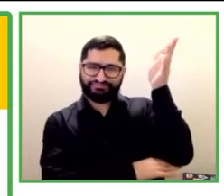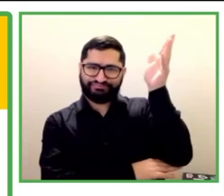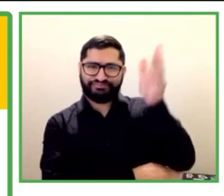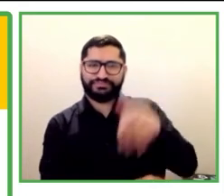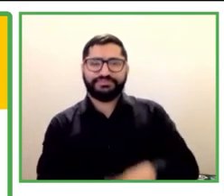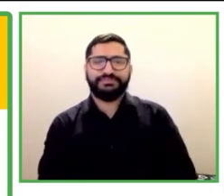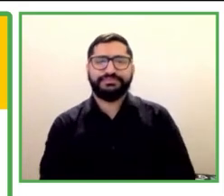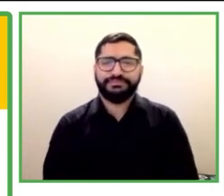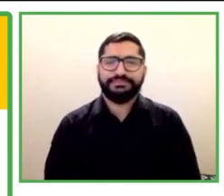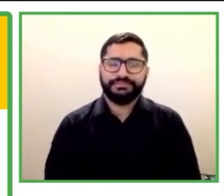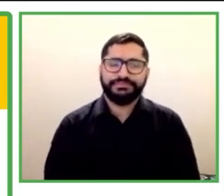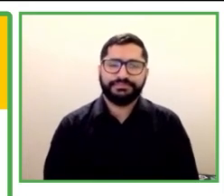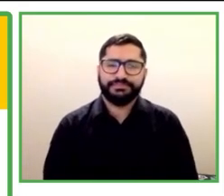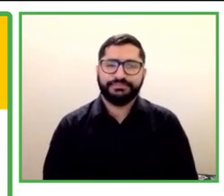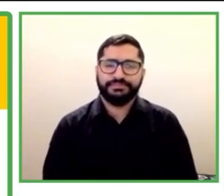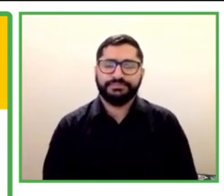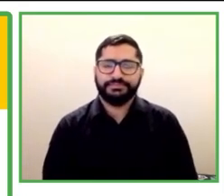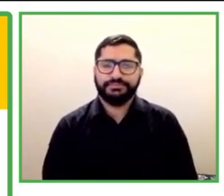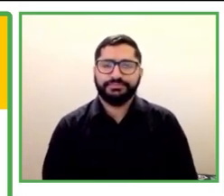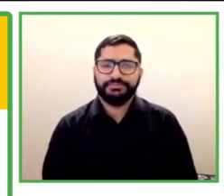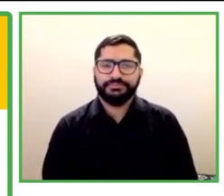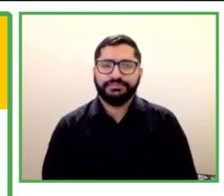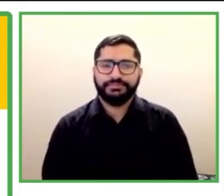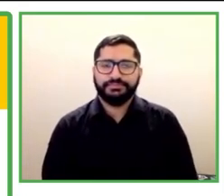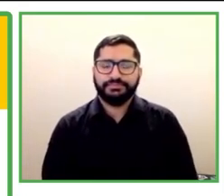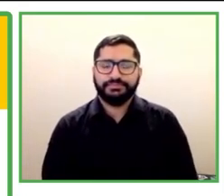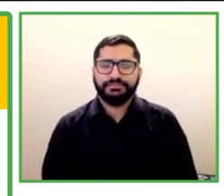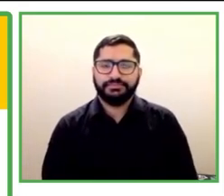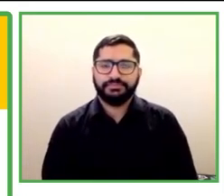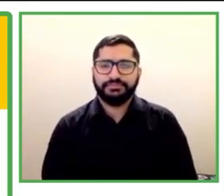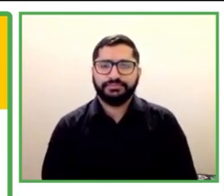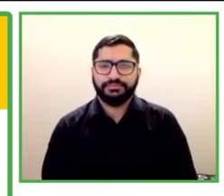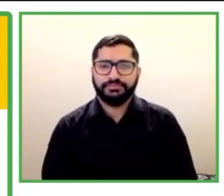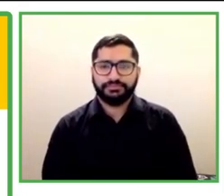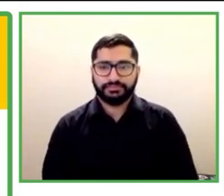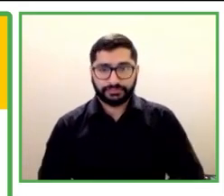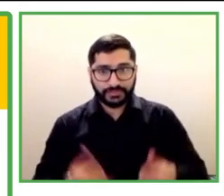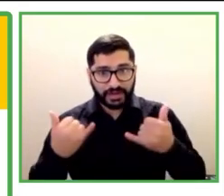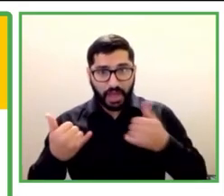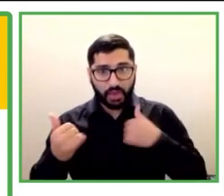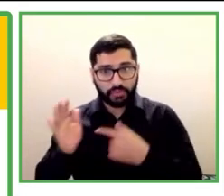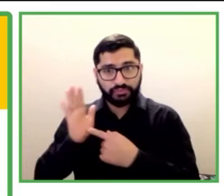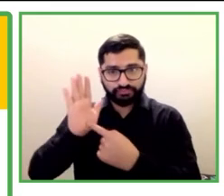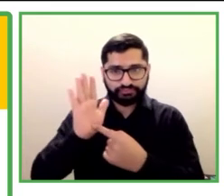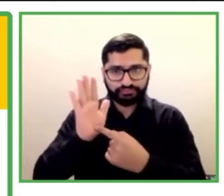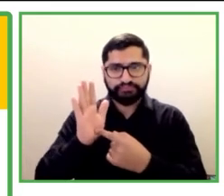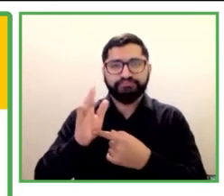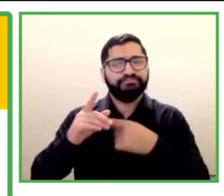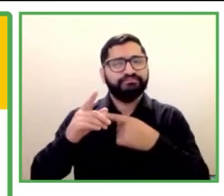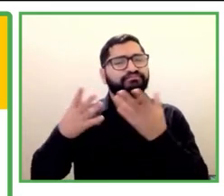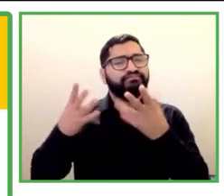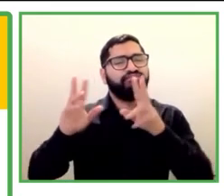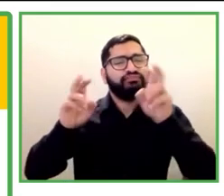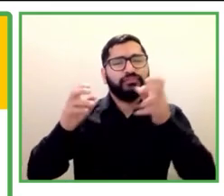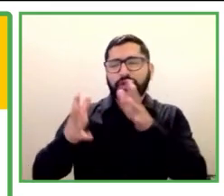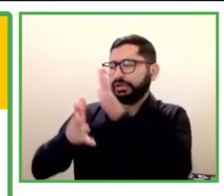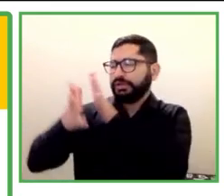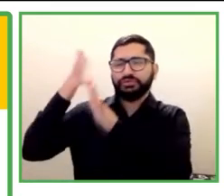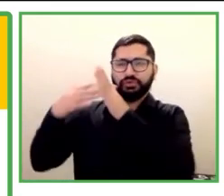Bueno, voy a empezar con una historia de inspiración de Anam, que es un alumno con